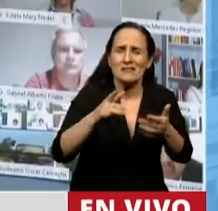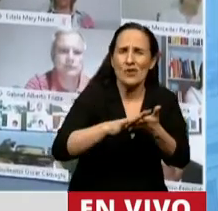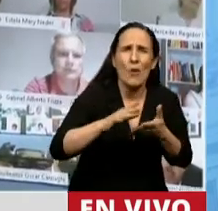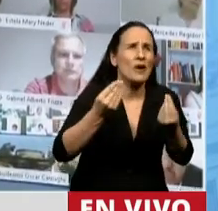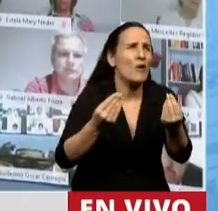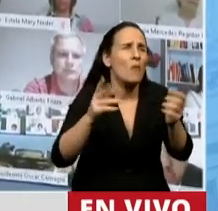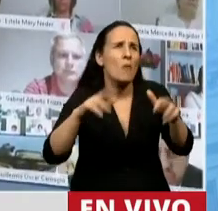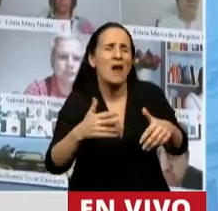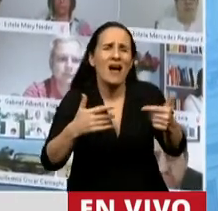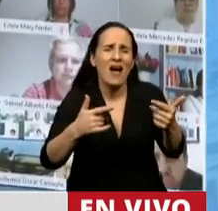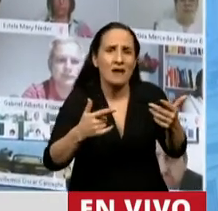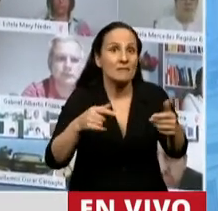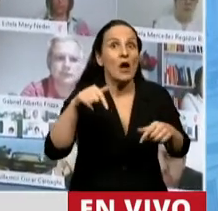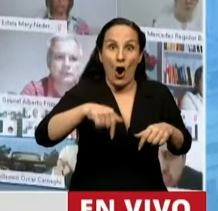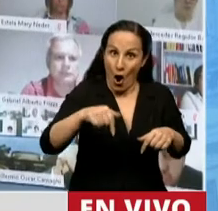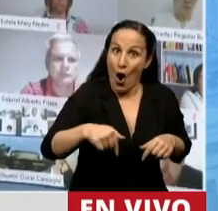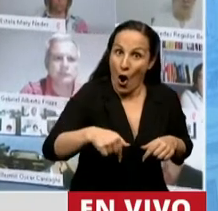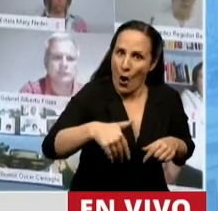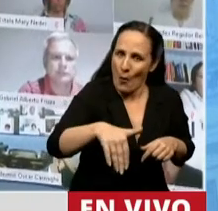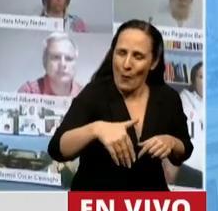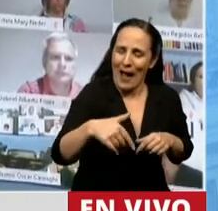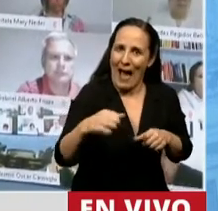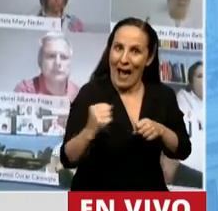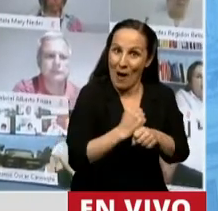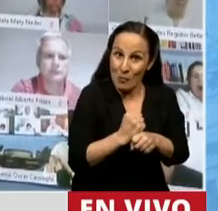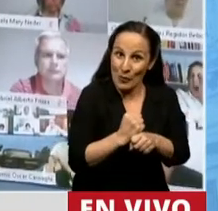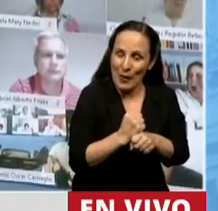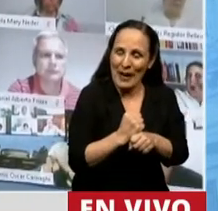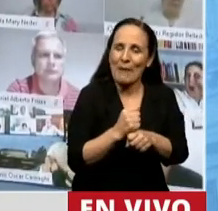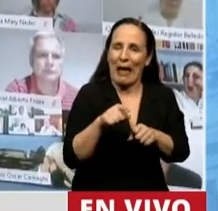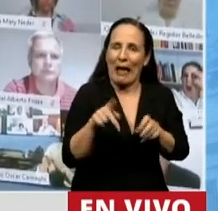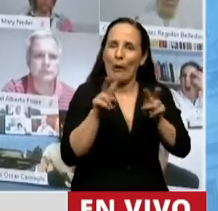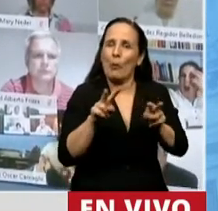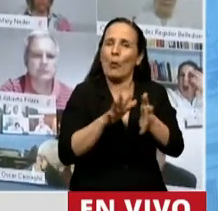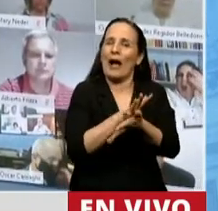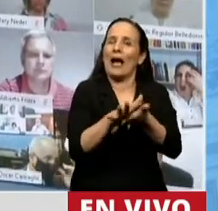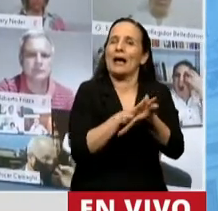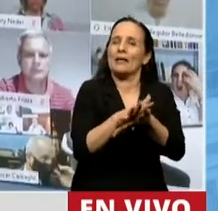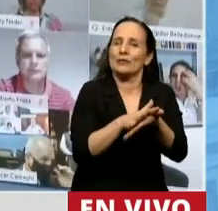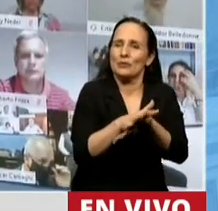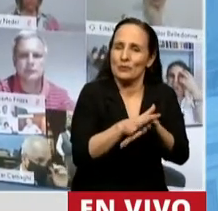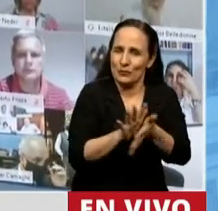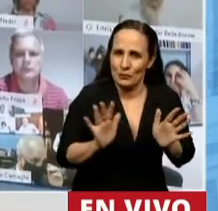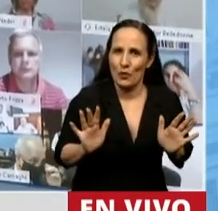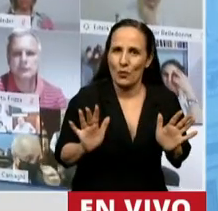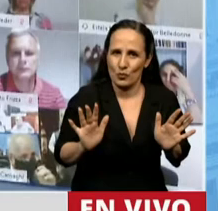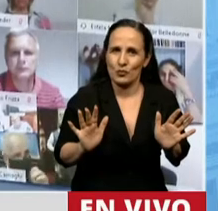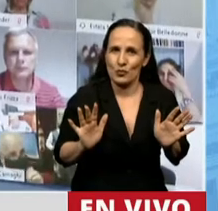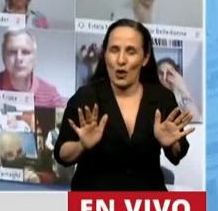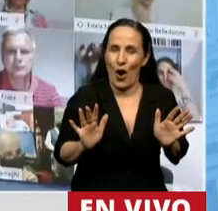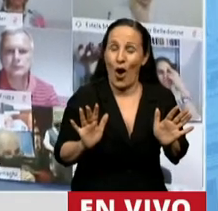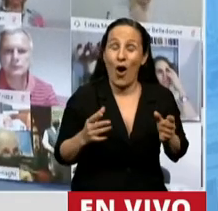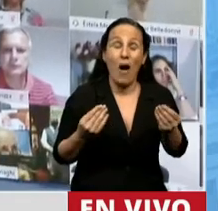con esta aprobación intentamos atenuar o remediar, tienen consecuencias